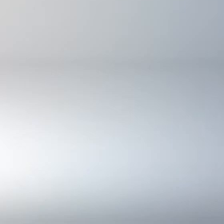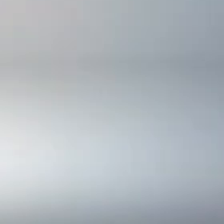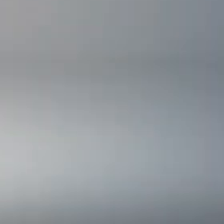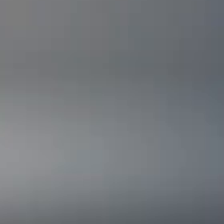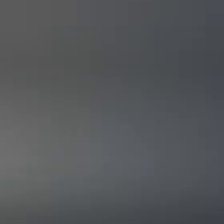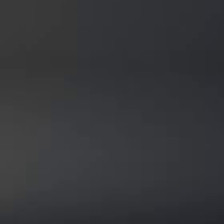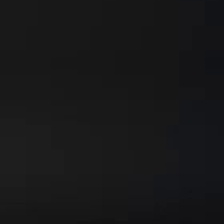Apenas nos